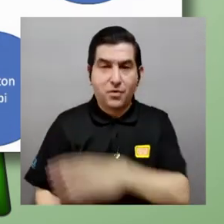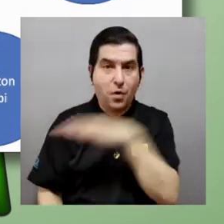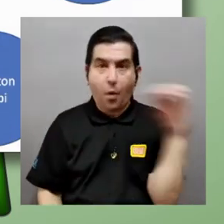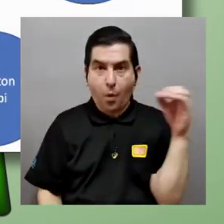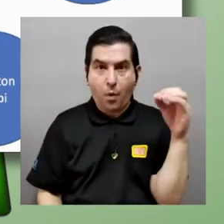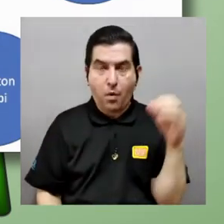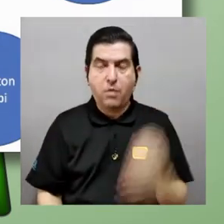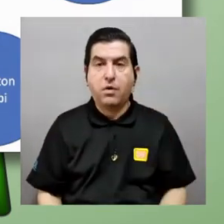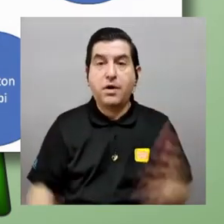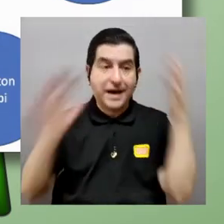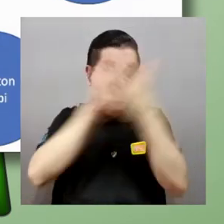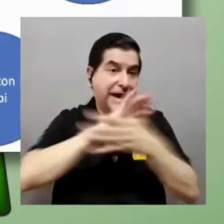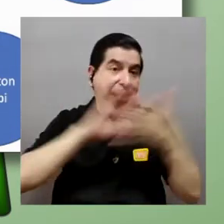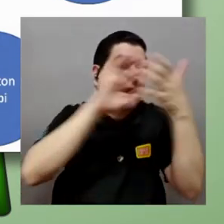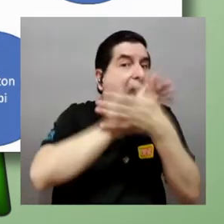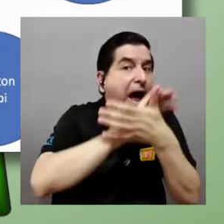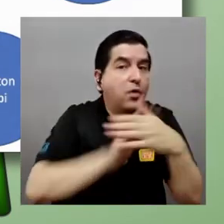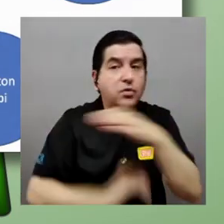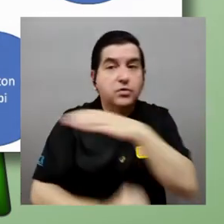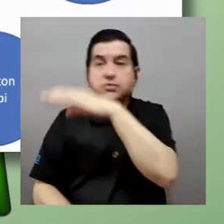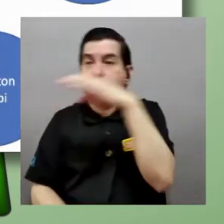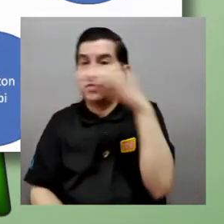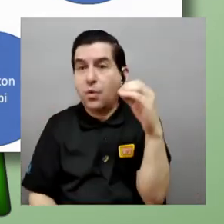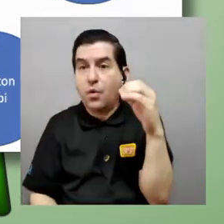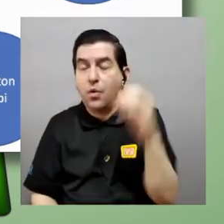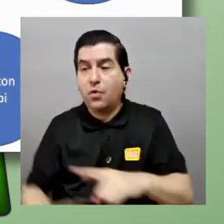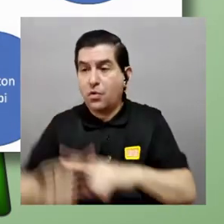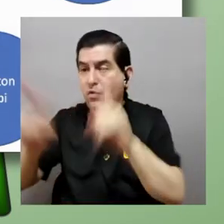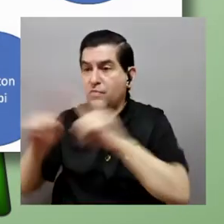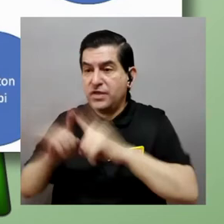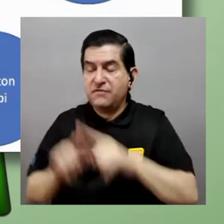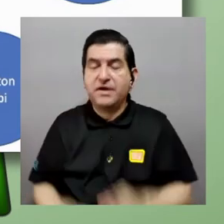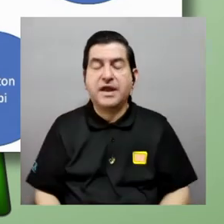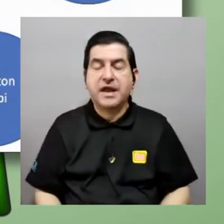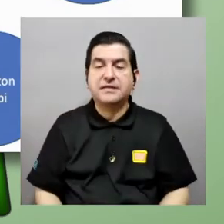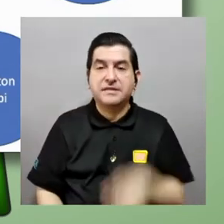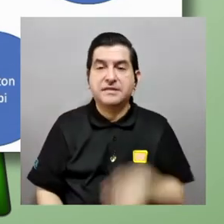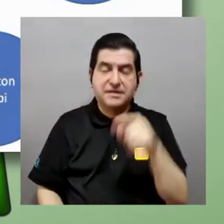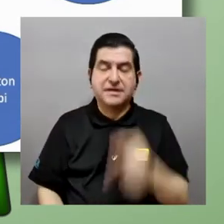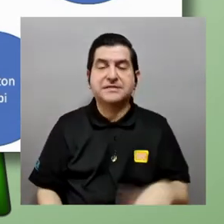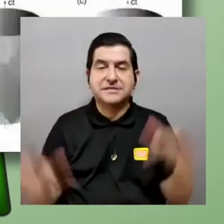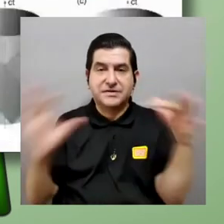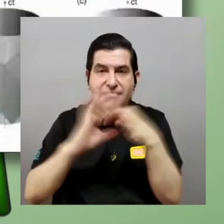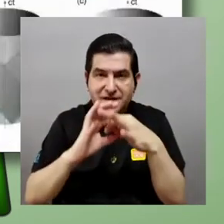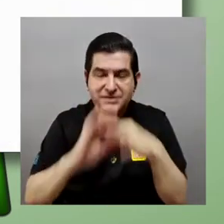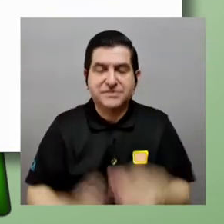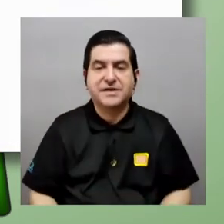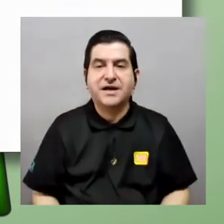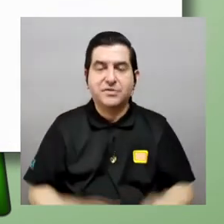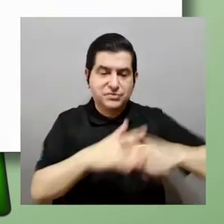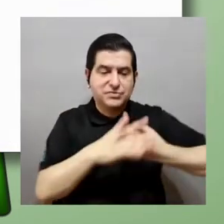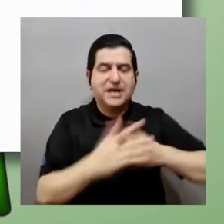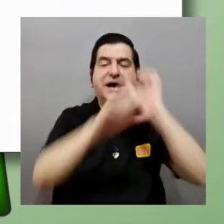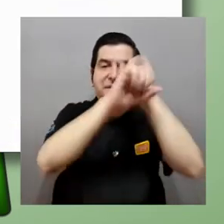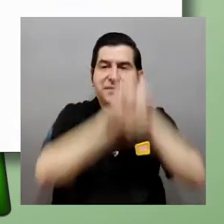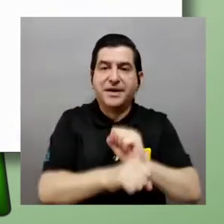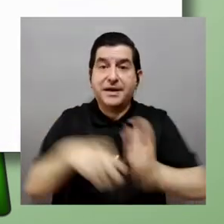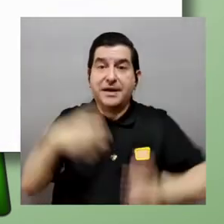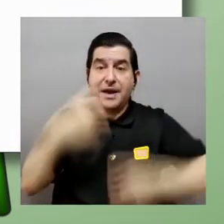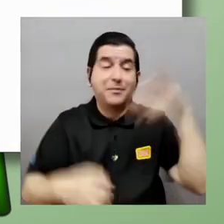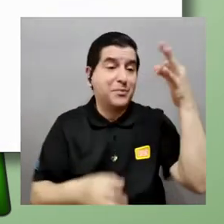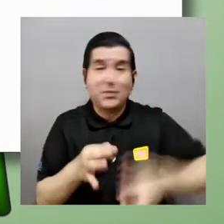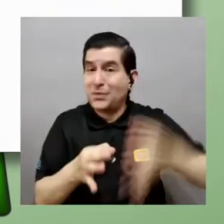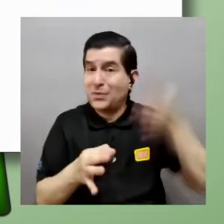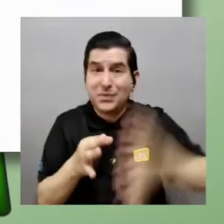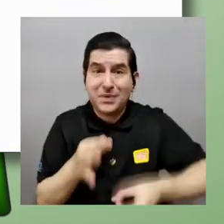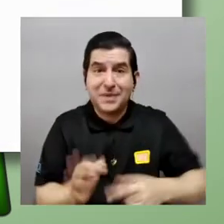¿cómo se podría ver con el caos? ¿cómo se podría ver con los diferentes actores alrededor de la mecánica clásica? ¿y